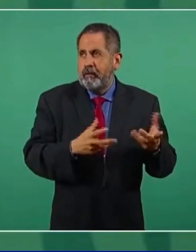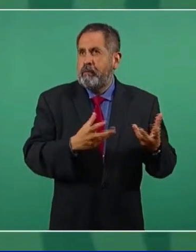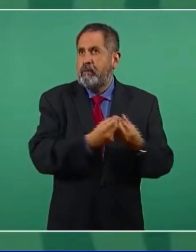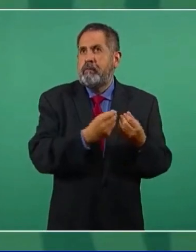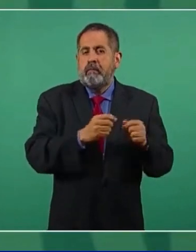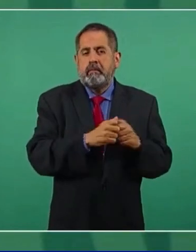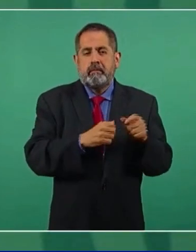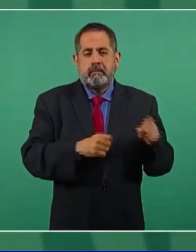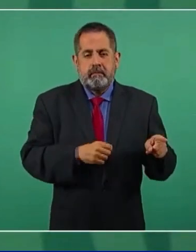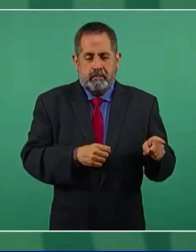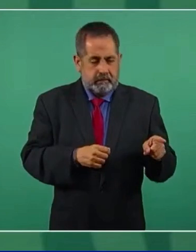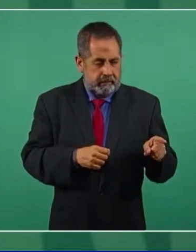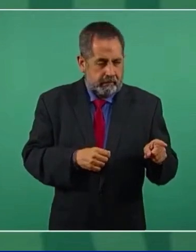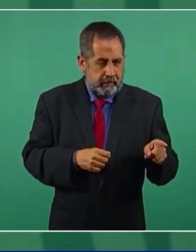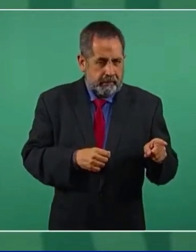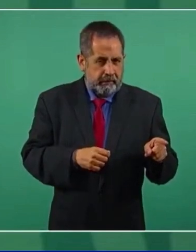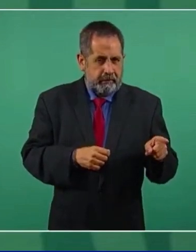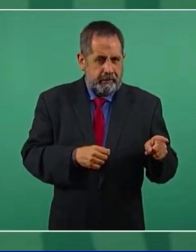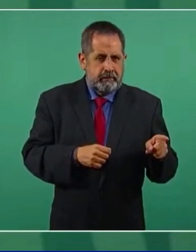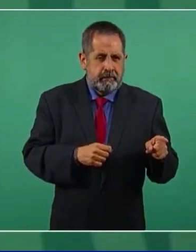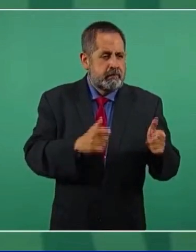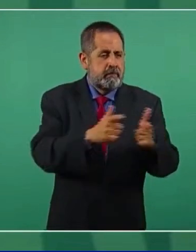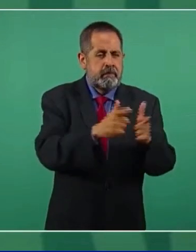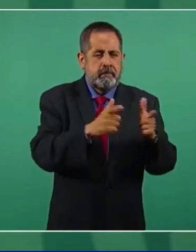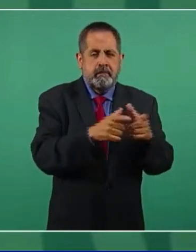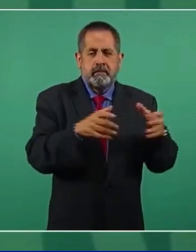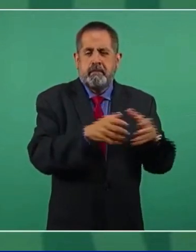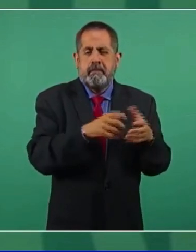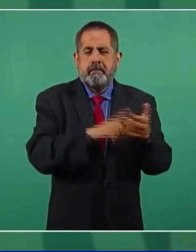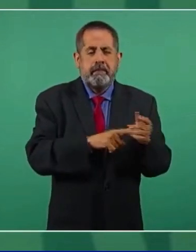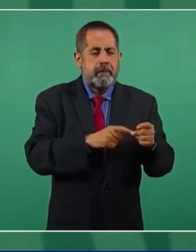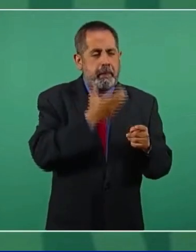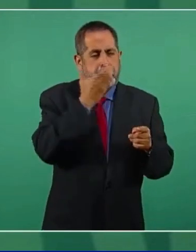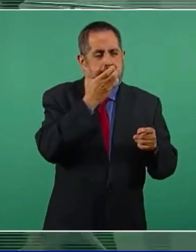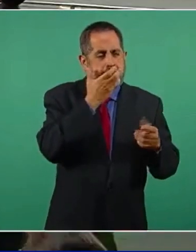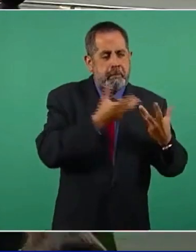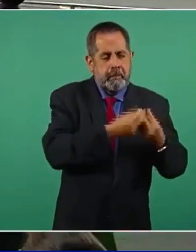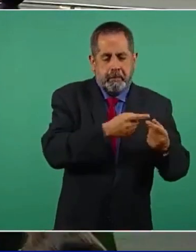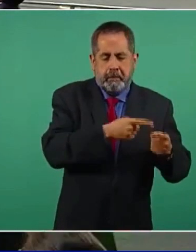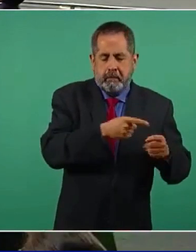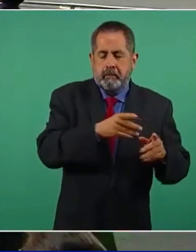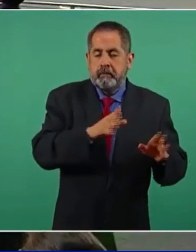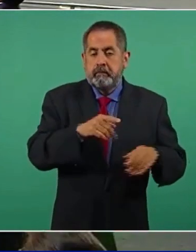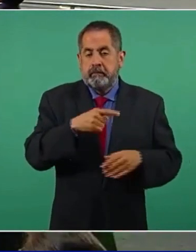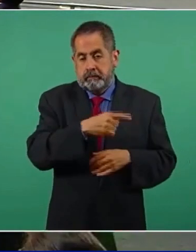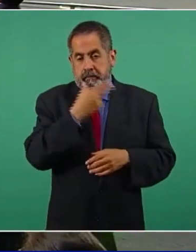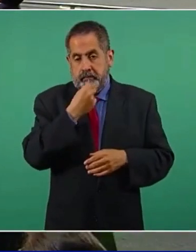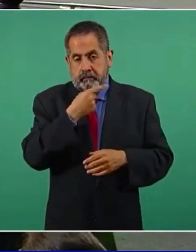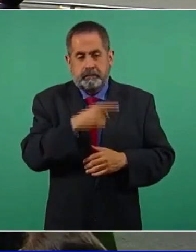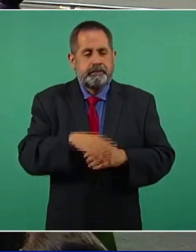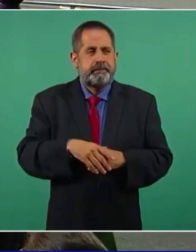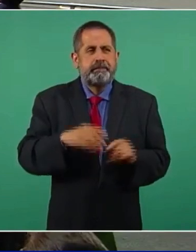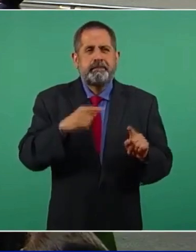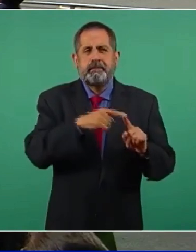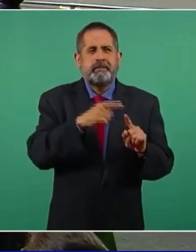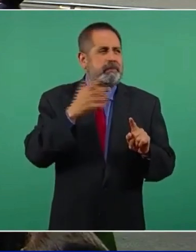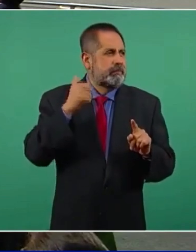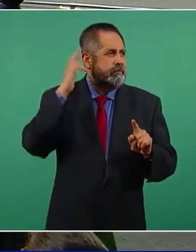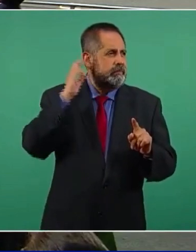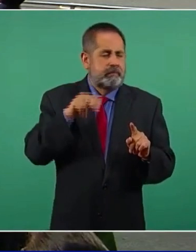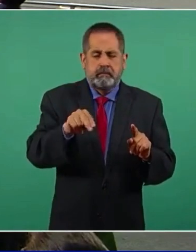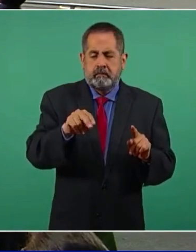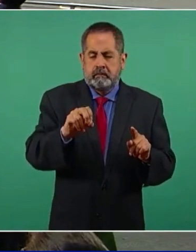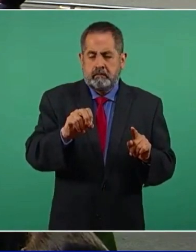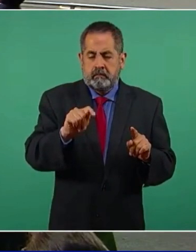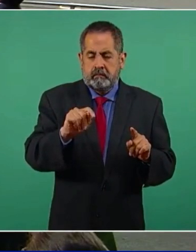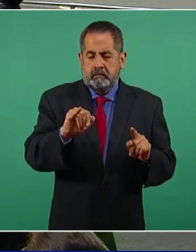Grupo Conservador, que fue de Notimex, creo,